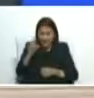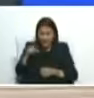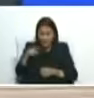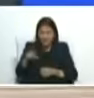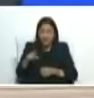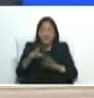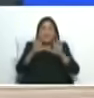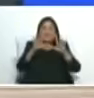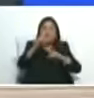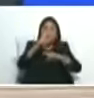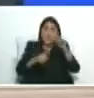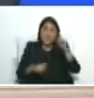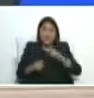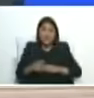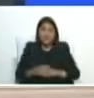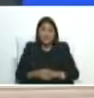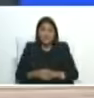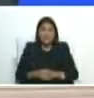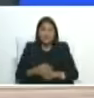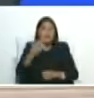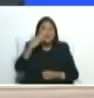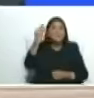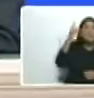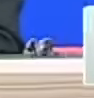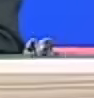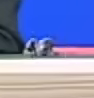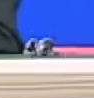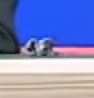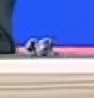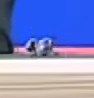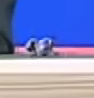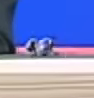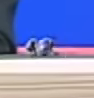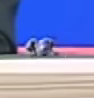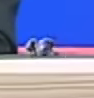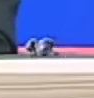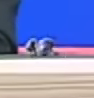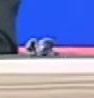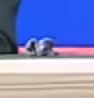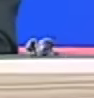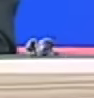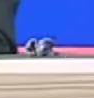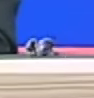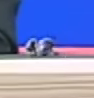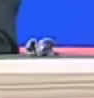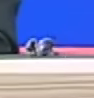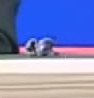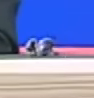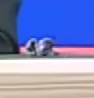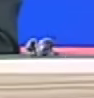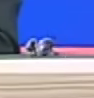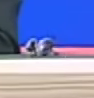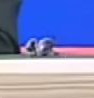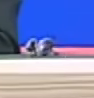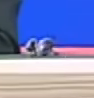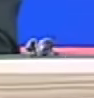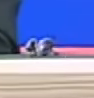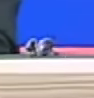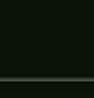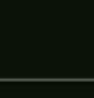10 y media porque aterrizamos a las 11 vamos a ver el video del regreso adelante